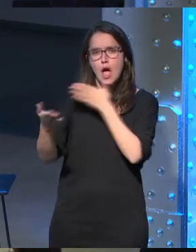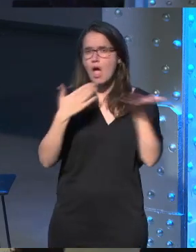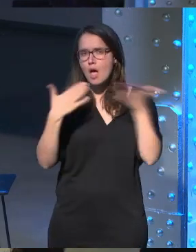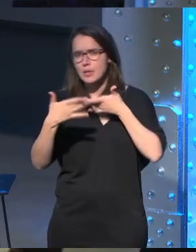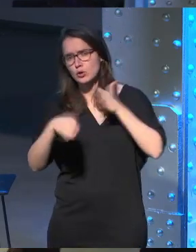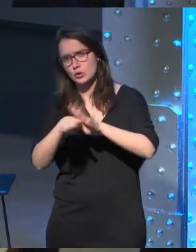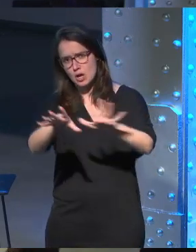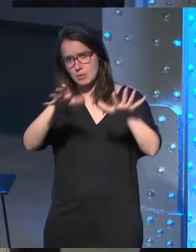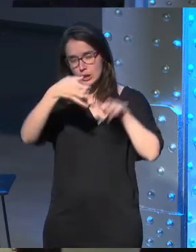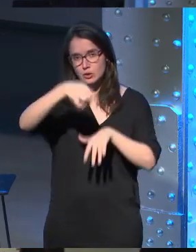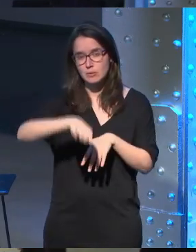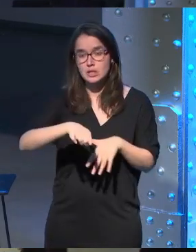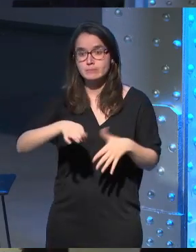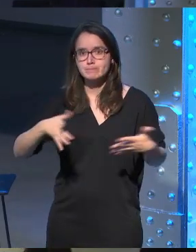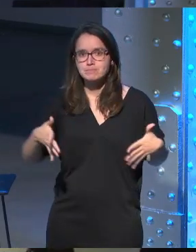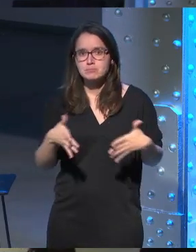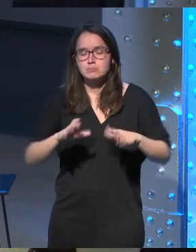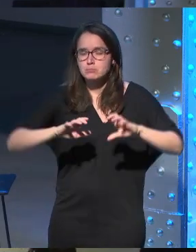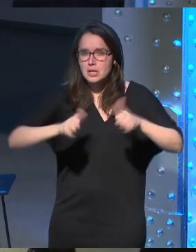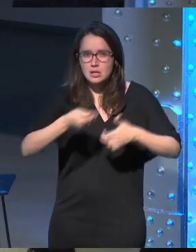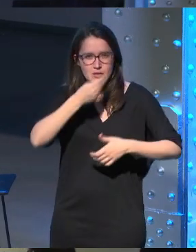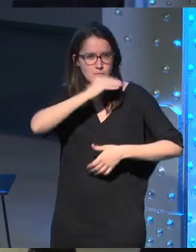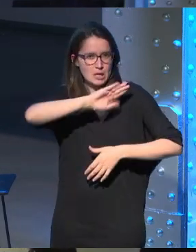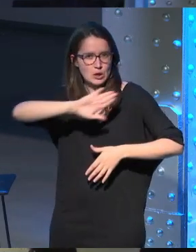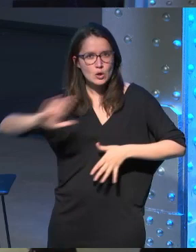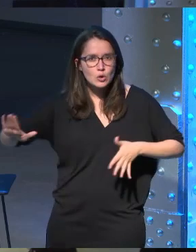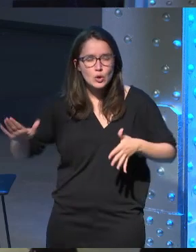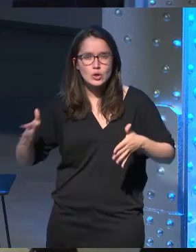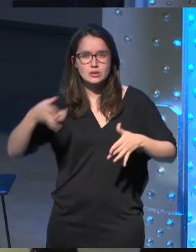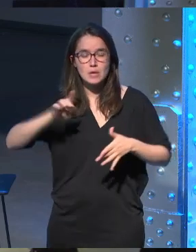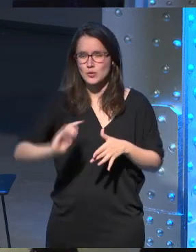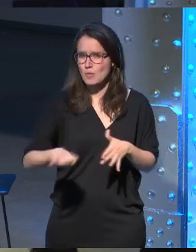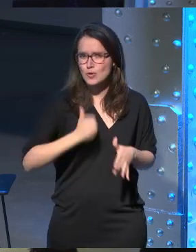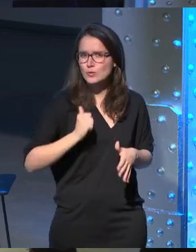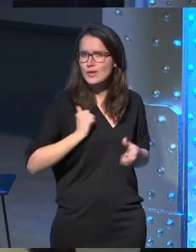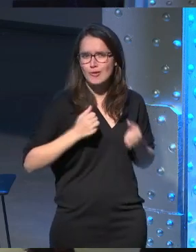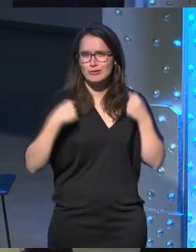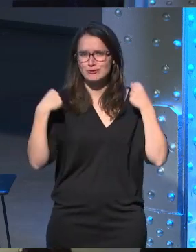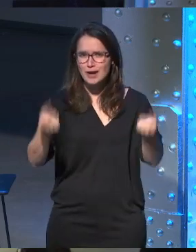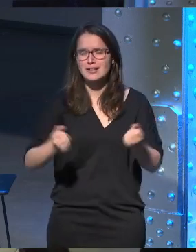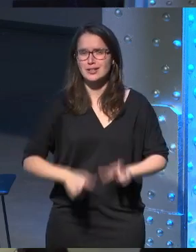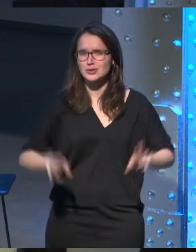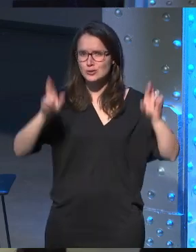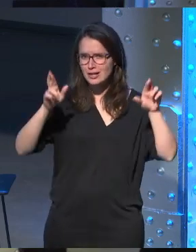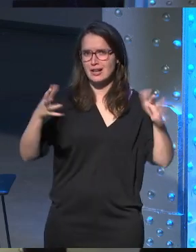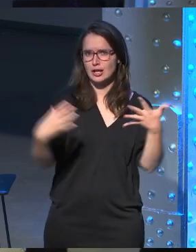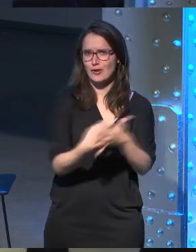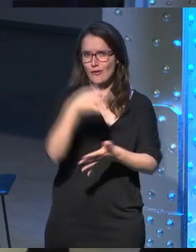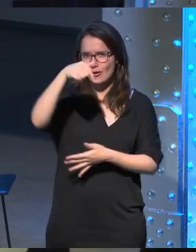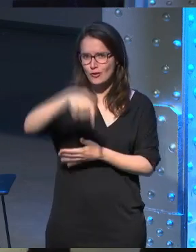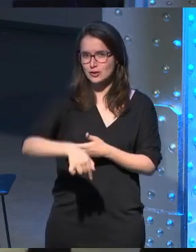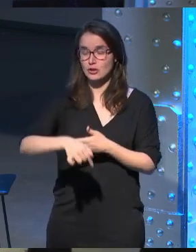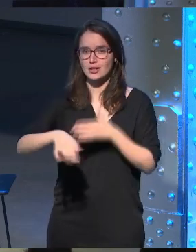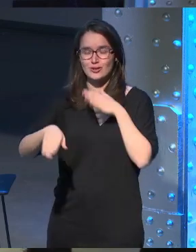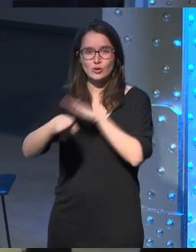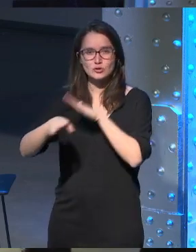seguir aprendiendo Que mejor manera de empezar y que gran oportunidad y que suerte la que tenemos todos hoy de